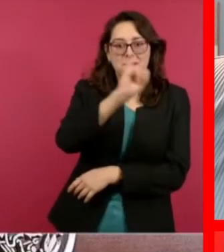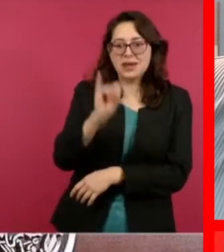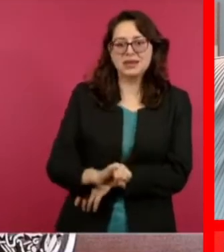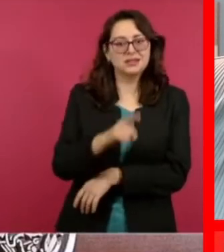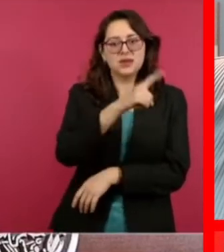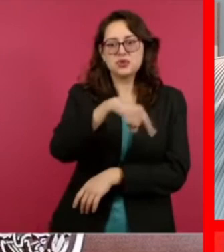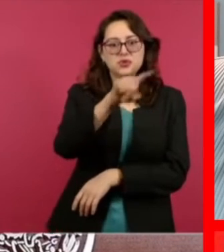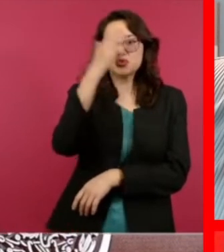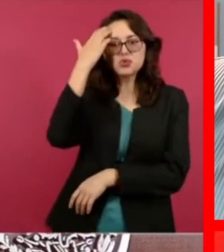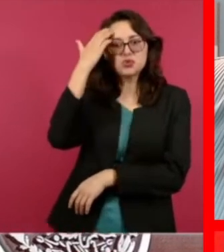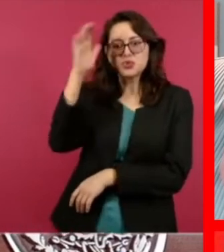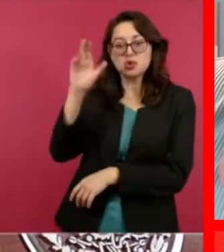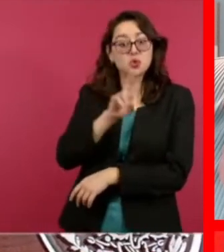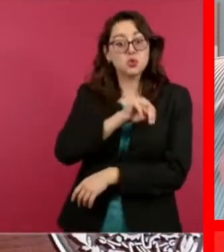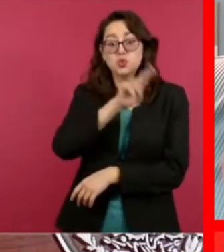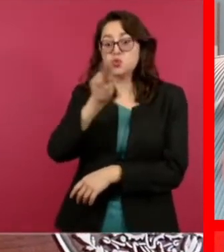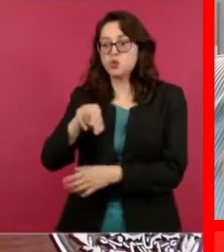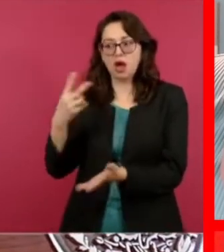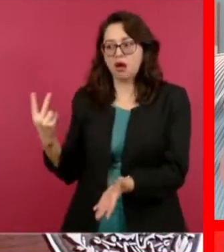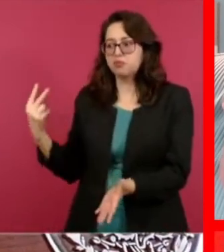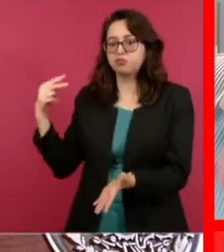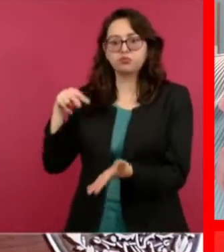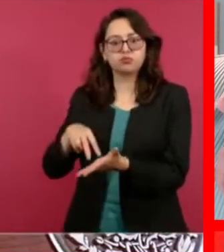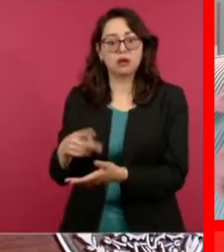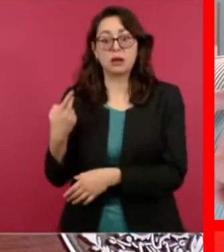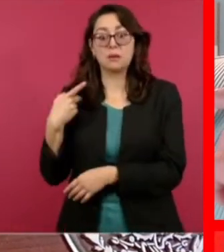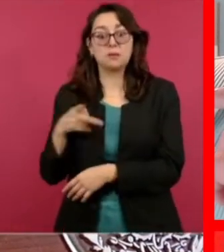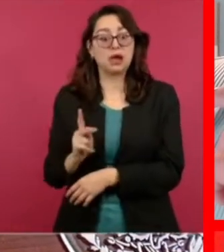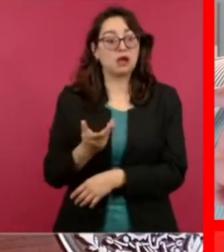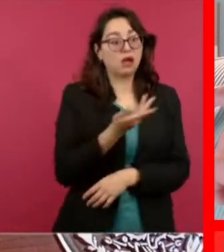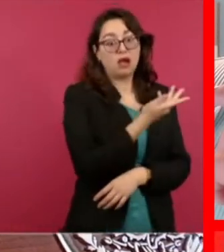en nado sincronizado,